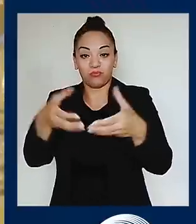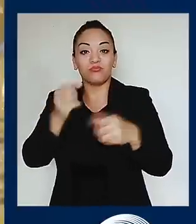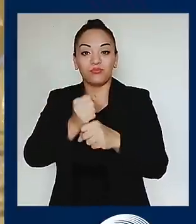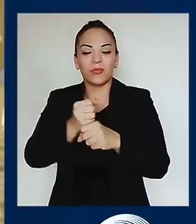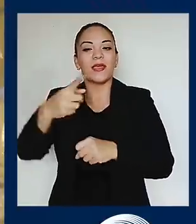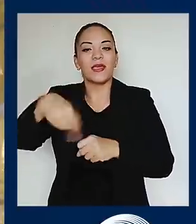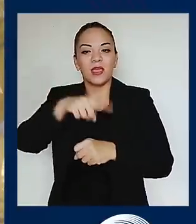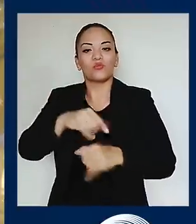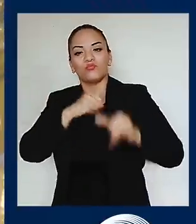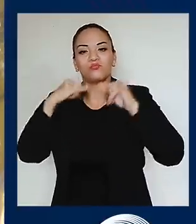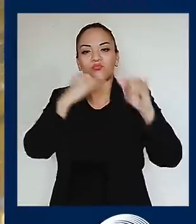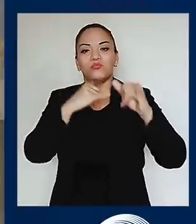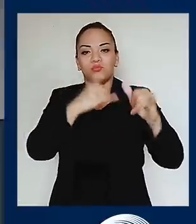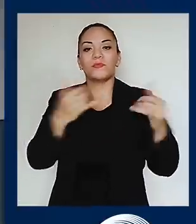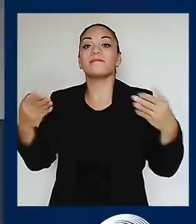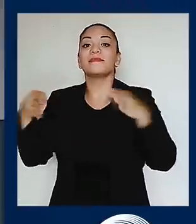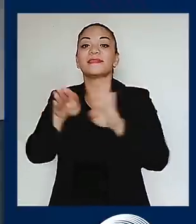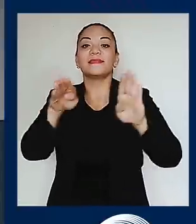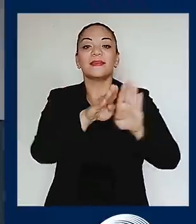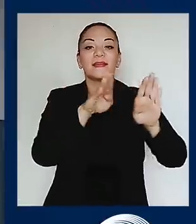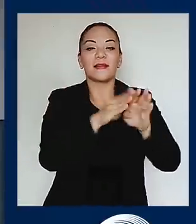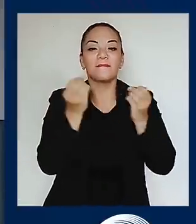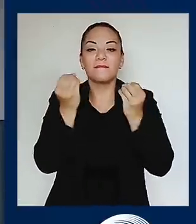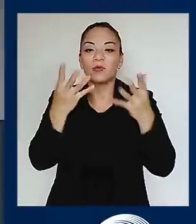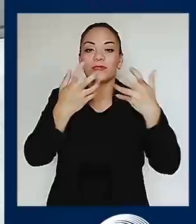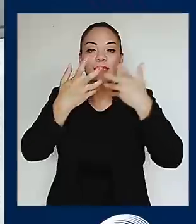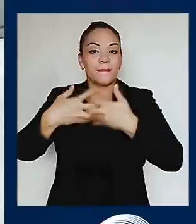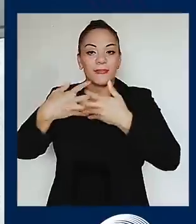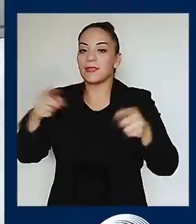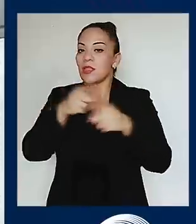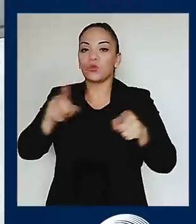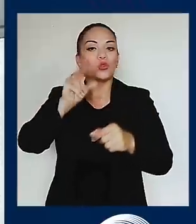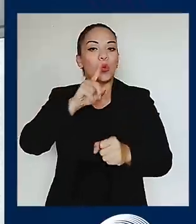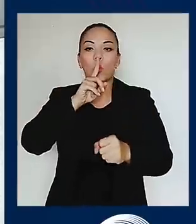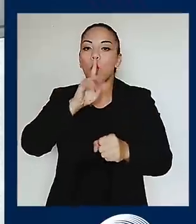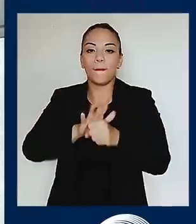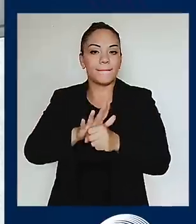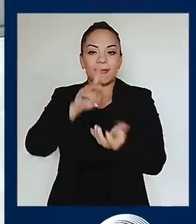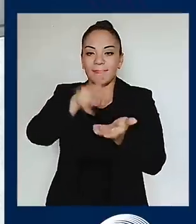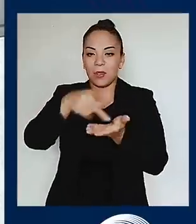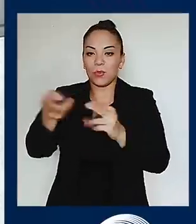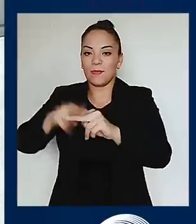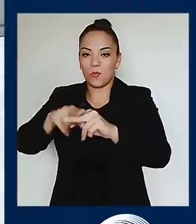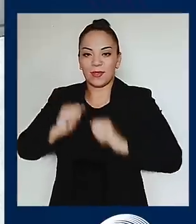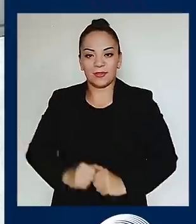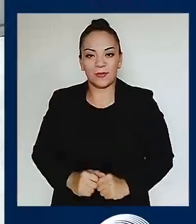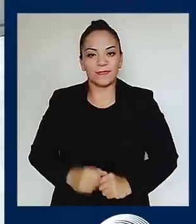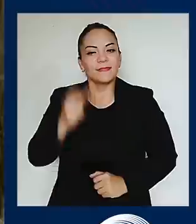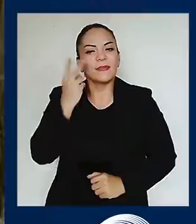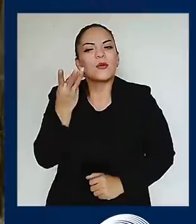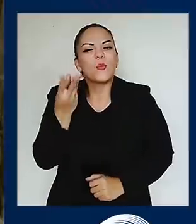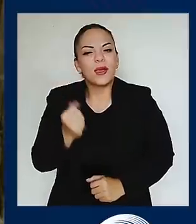para denunciar y cerrar docenas de empresas por incumplimiento tributario. Vean,